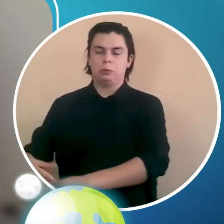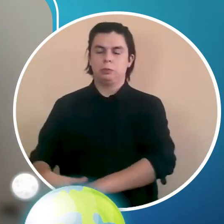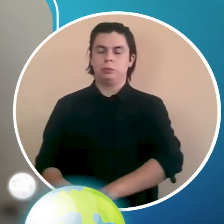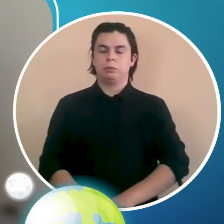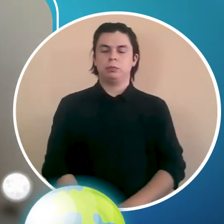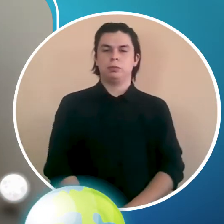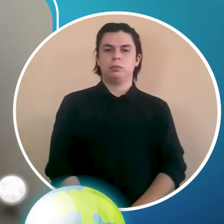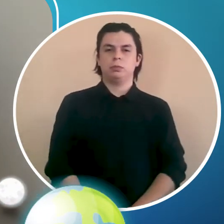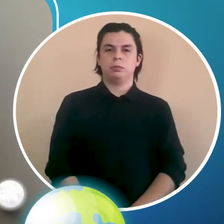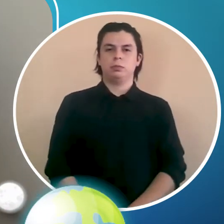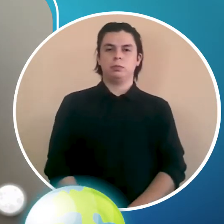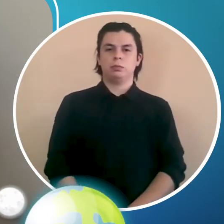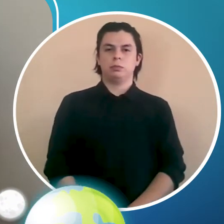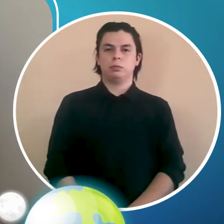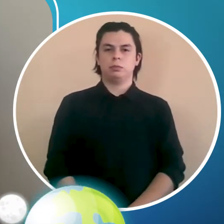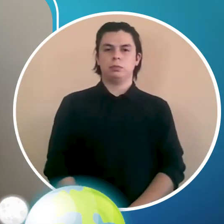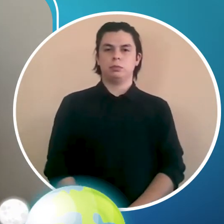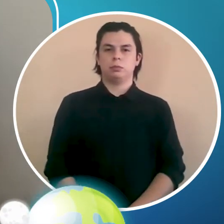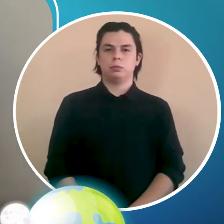Ahí está.